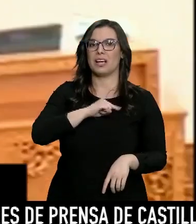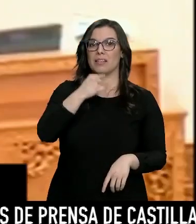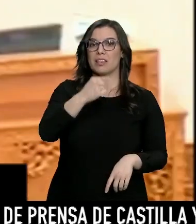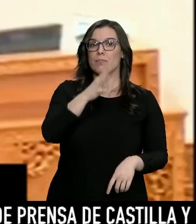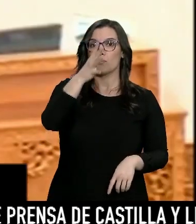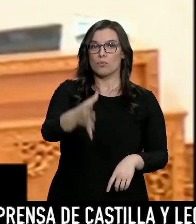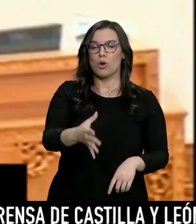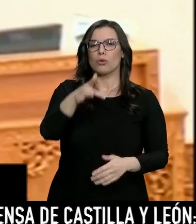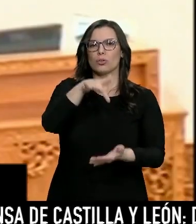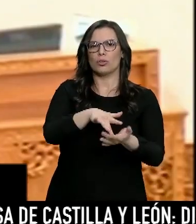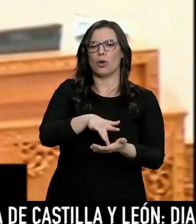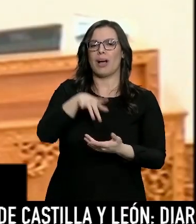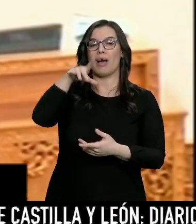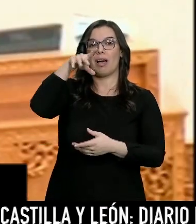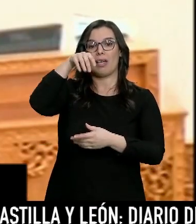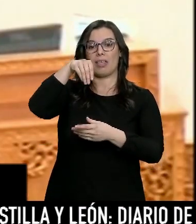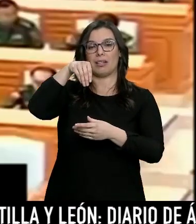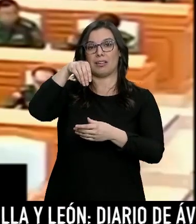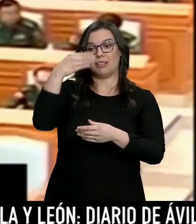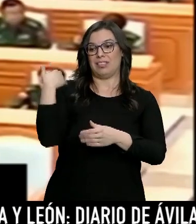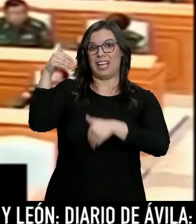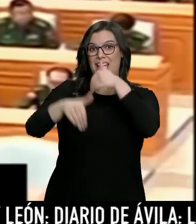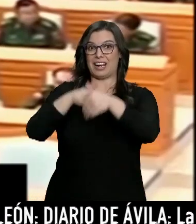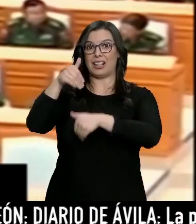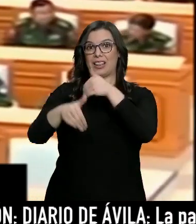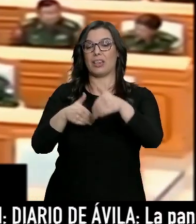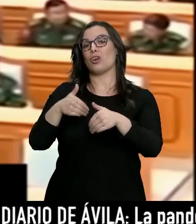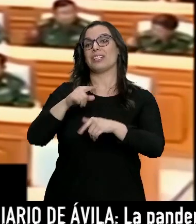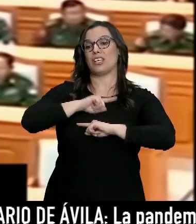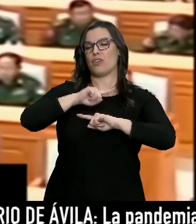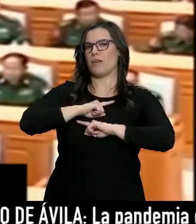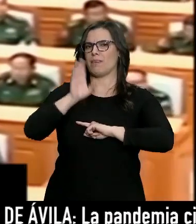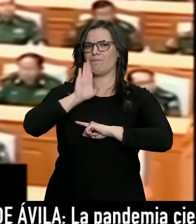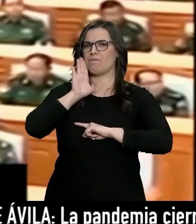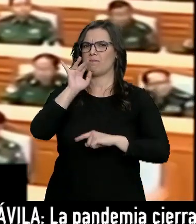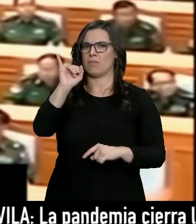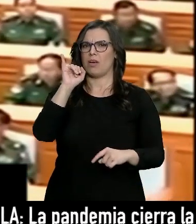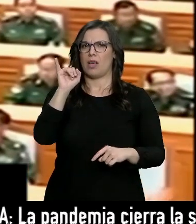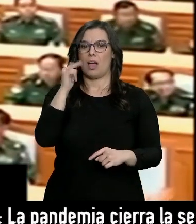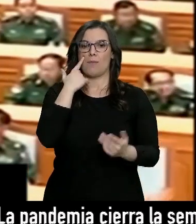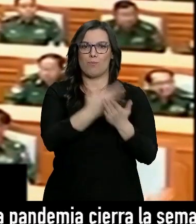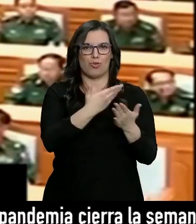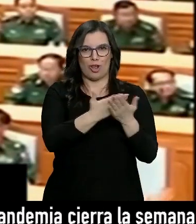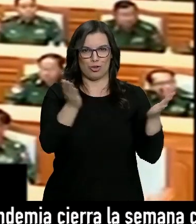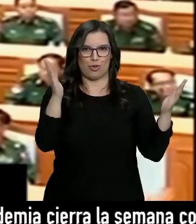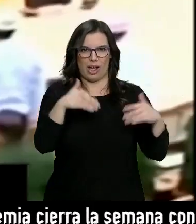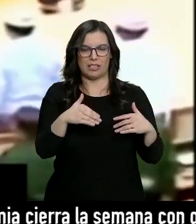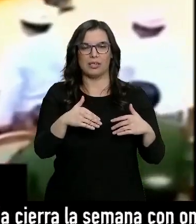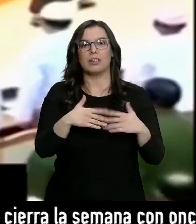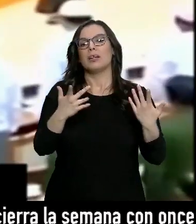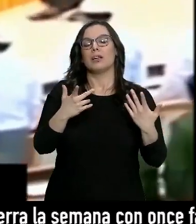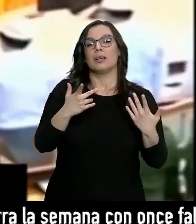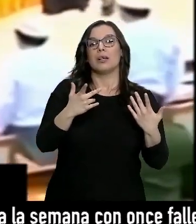por la existencia de irregularidades en las pasadas elecciones celebradas en noviembre. Algo que no han podido probar. Los principales